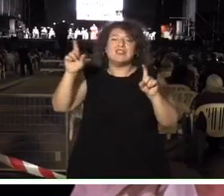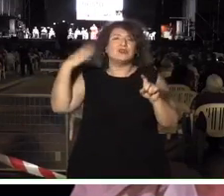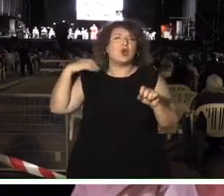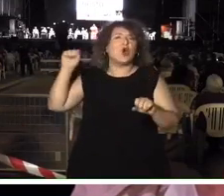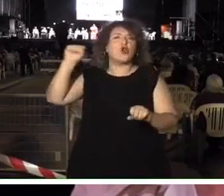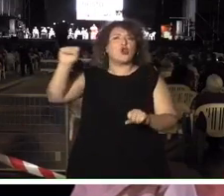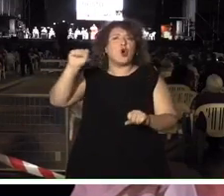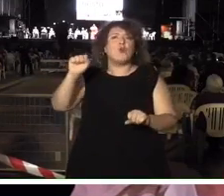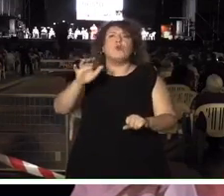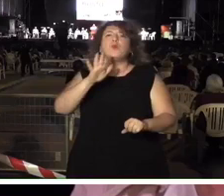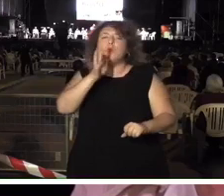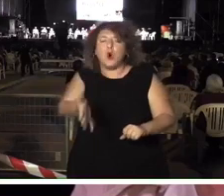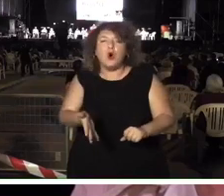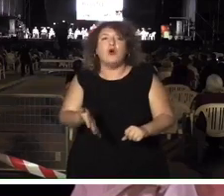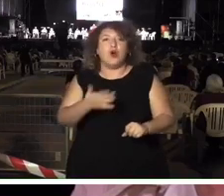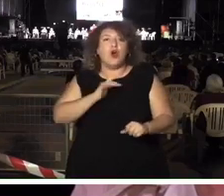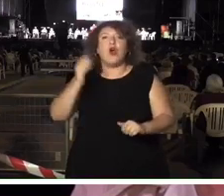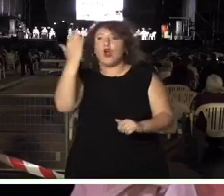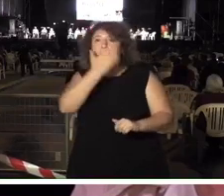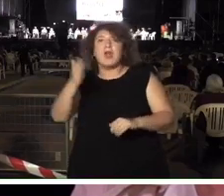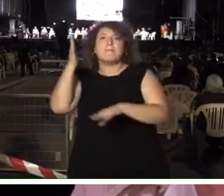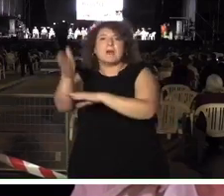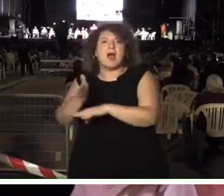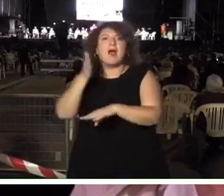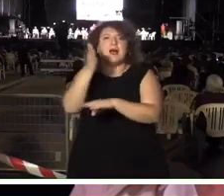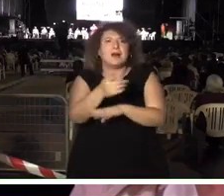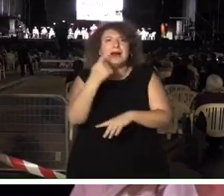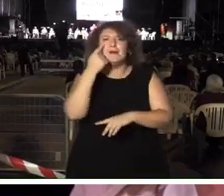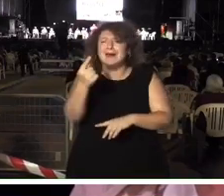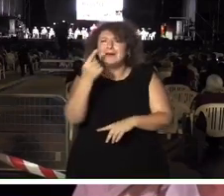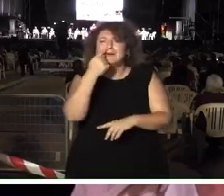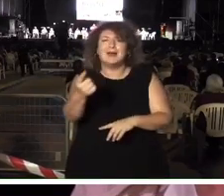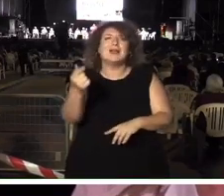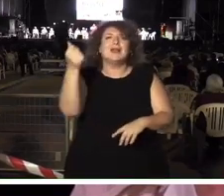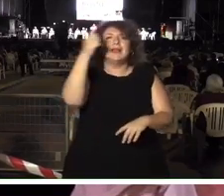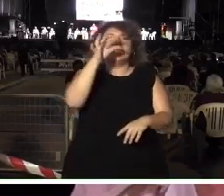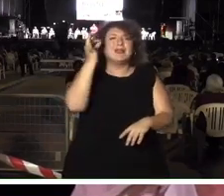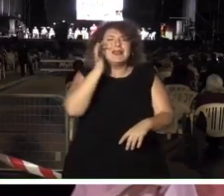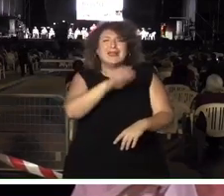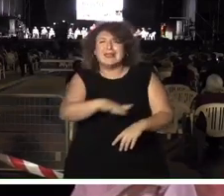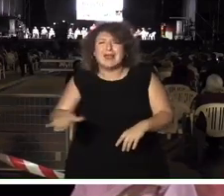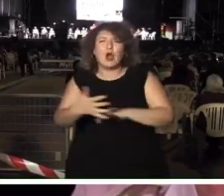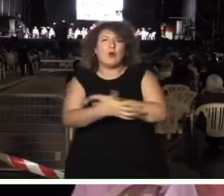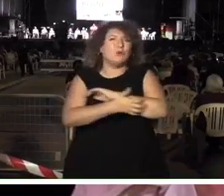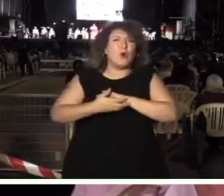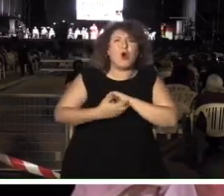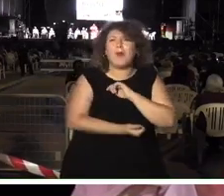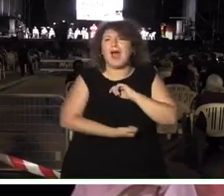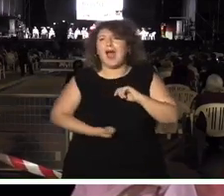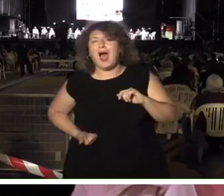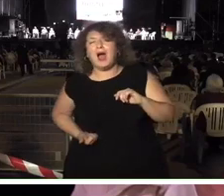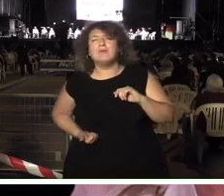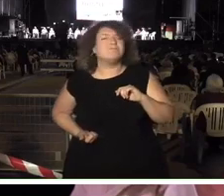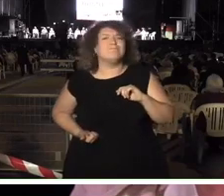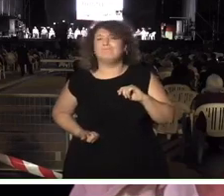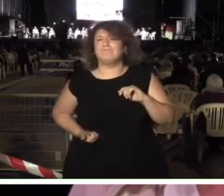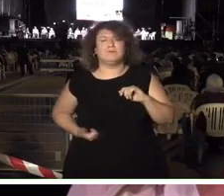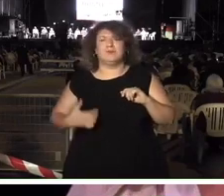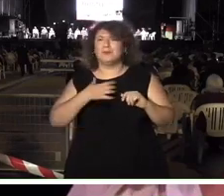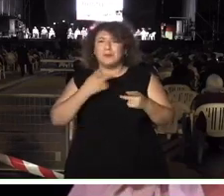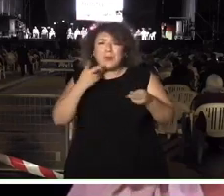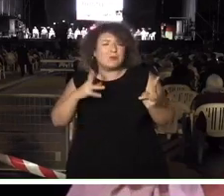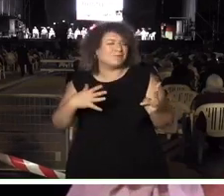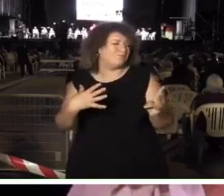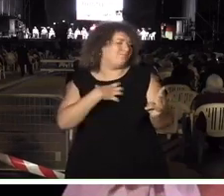precisamente cuando fue a los colegios y vio a los niños y las niñas pobres que tenían hambre y pensó que no podía tolerar